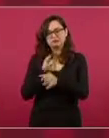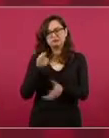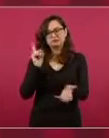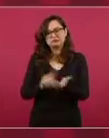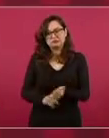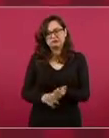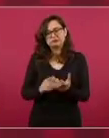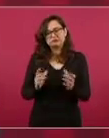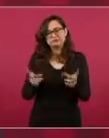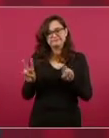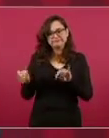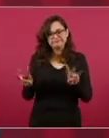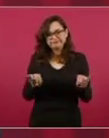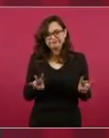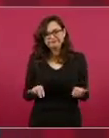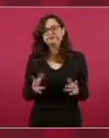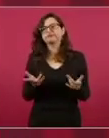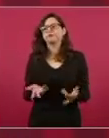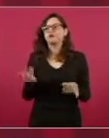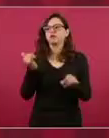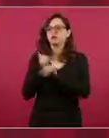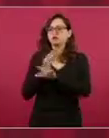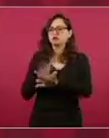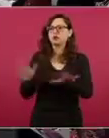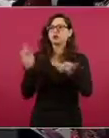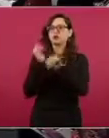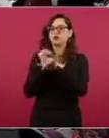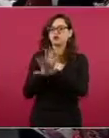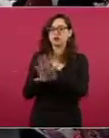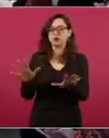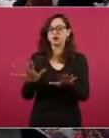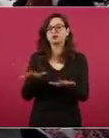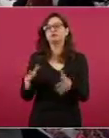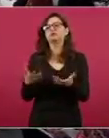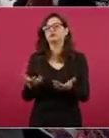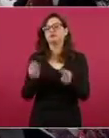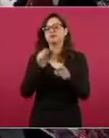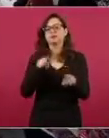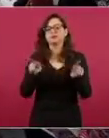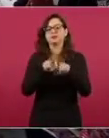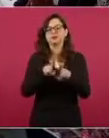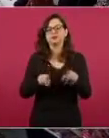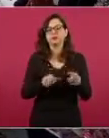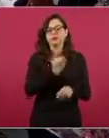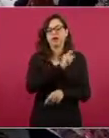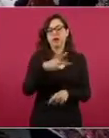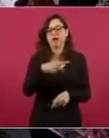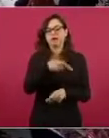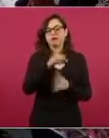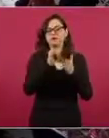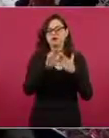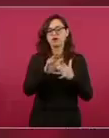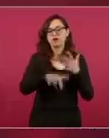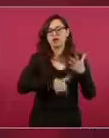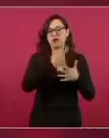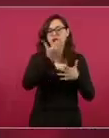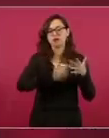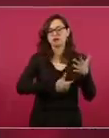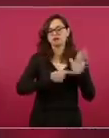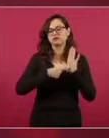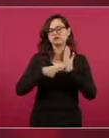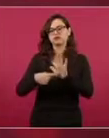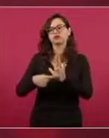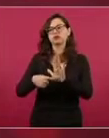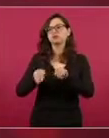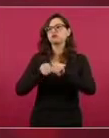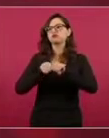campañas informativas de alto impacto y se va a publicar los listados de las apps de cobro ilegítimo.